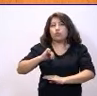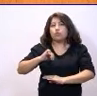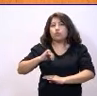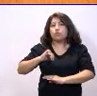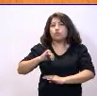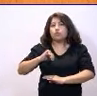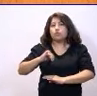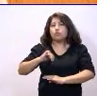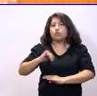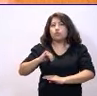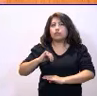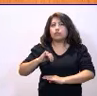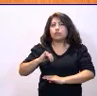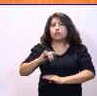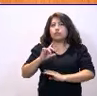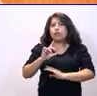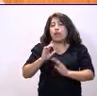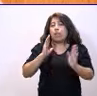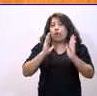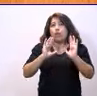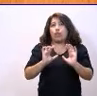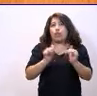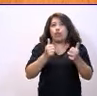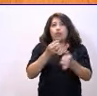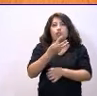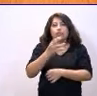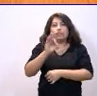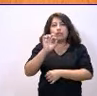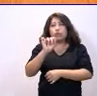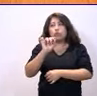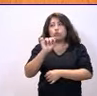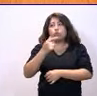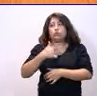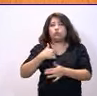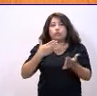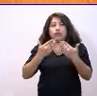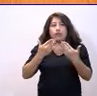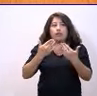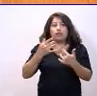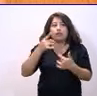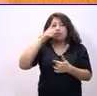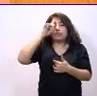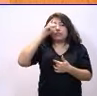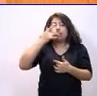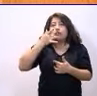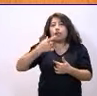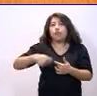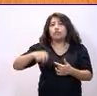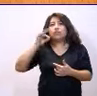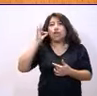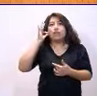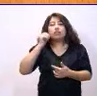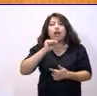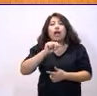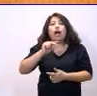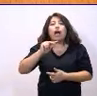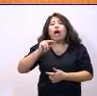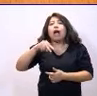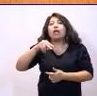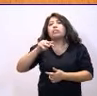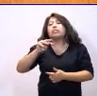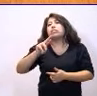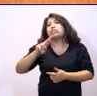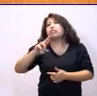en mi primera intervención, en esos 30 minutos. Yo desconozco si la presidenta Andreu dejó de negociar ninguna